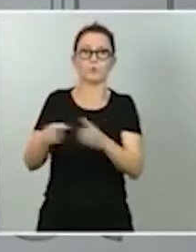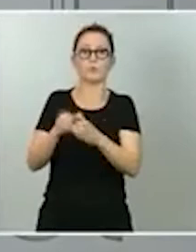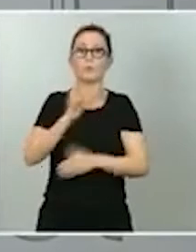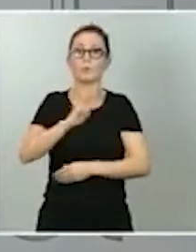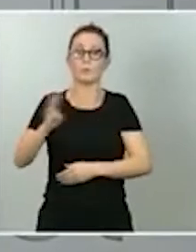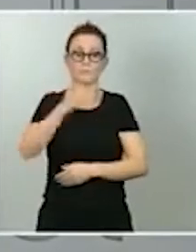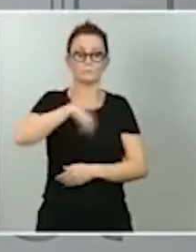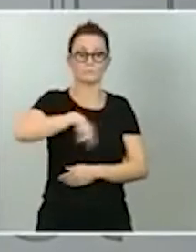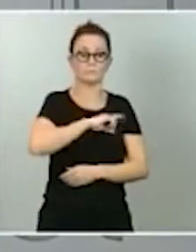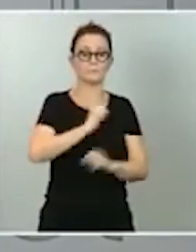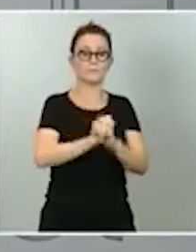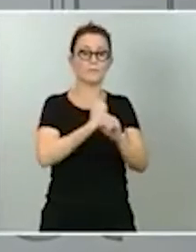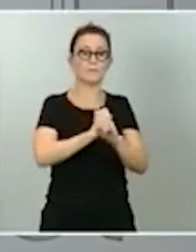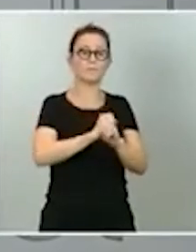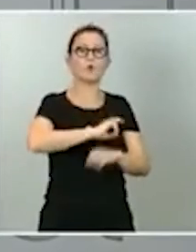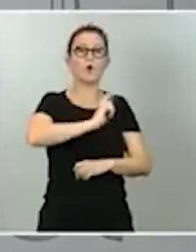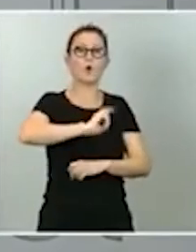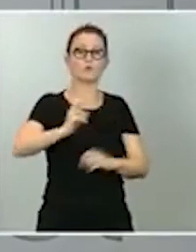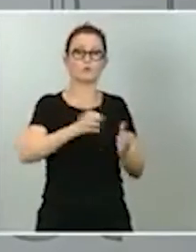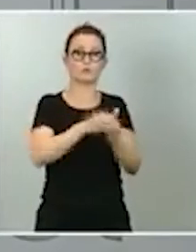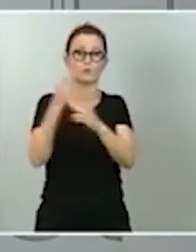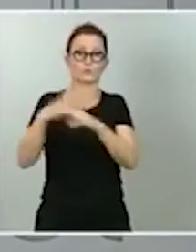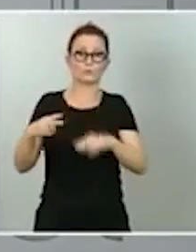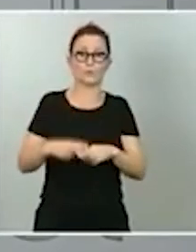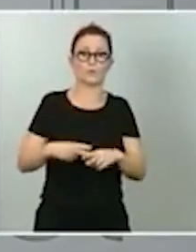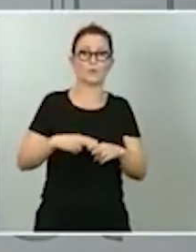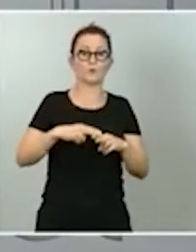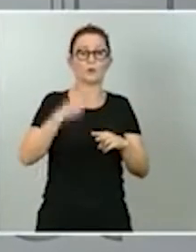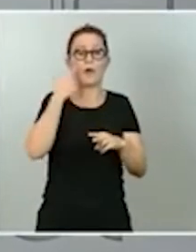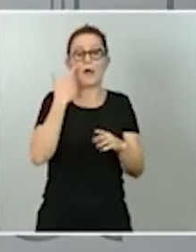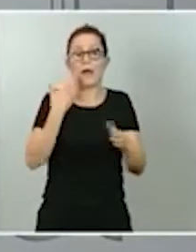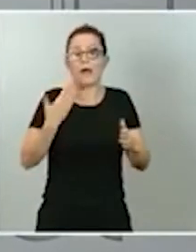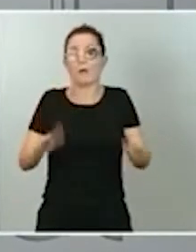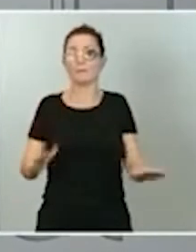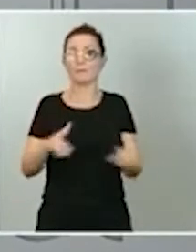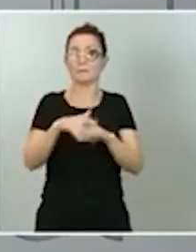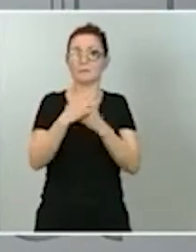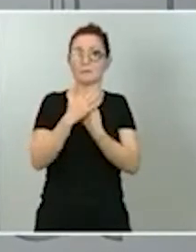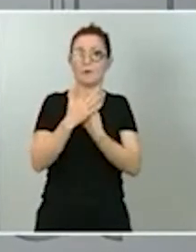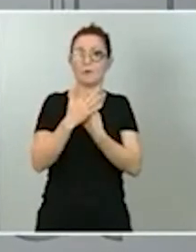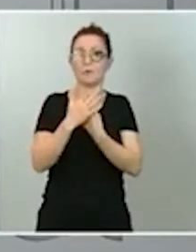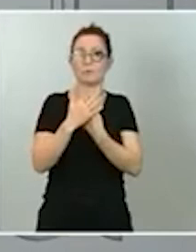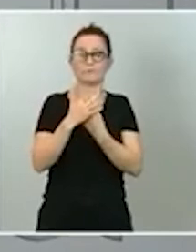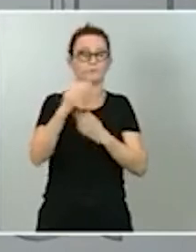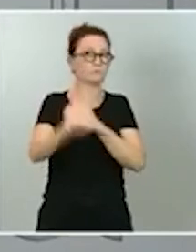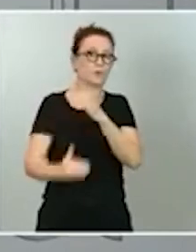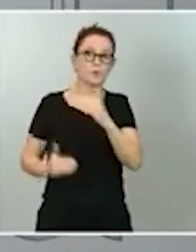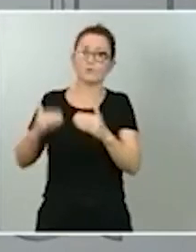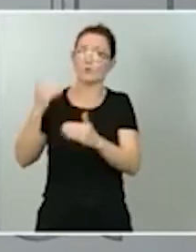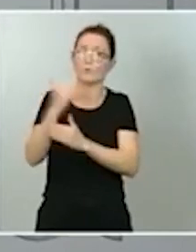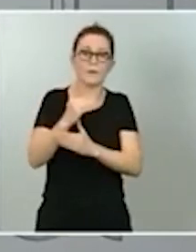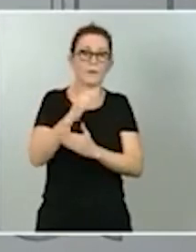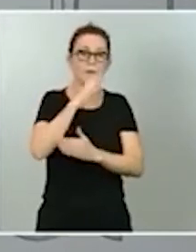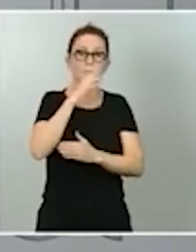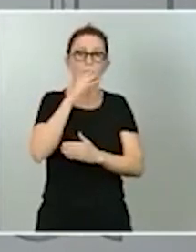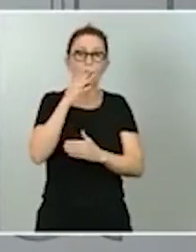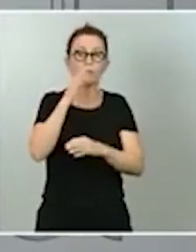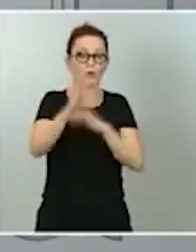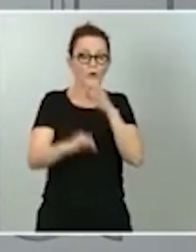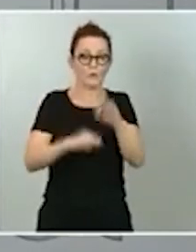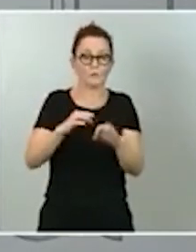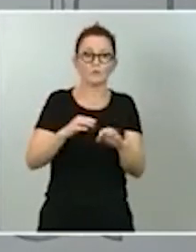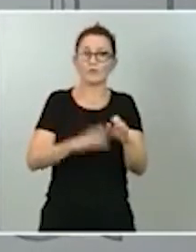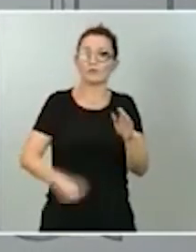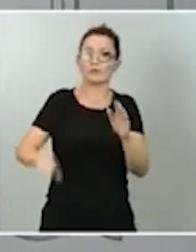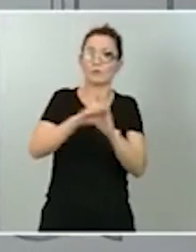con los diferentes grupos, también de qué manera salimos de esta situación que está impidiendo el normal funcionamiento de los órganos constitucionales.